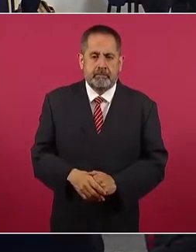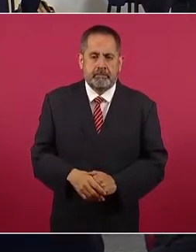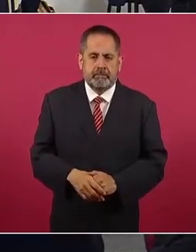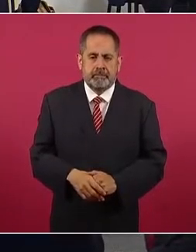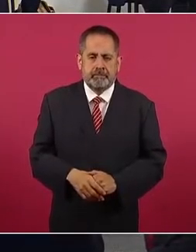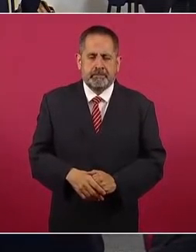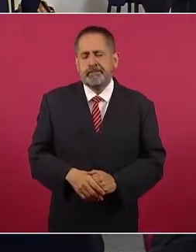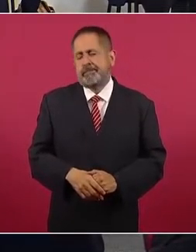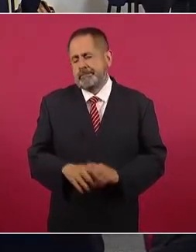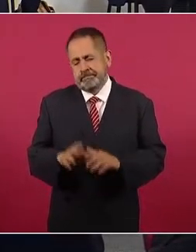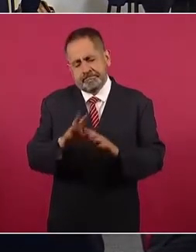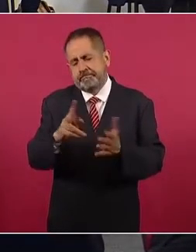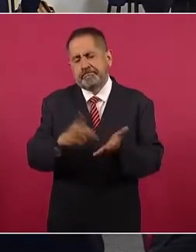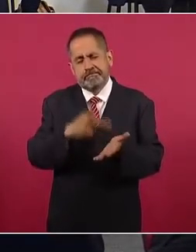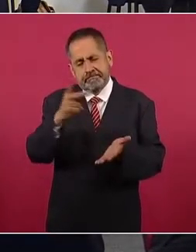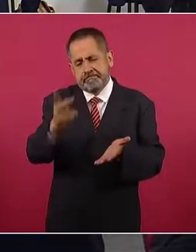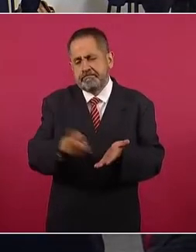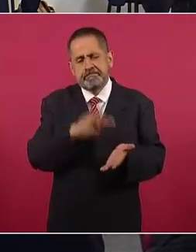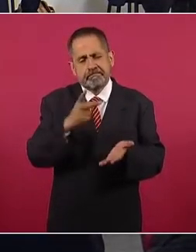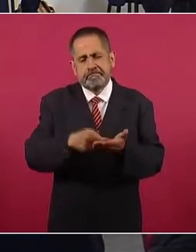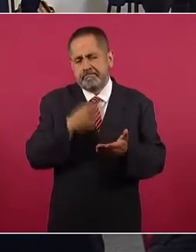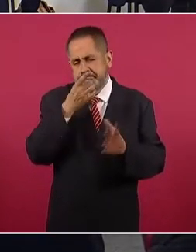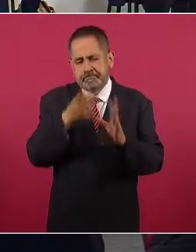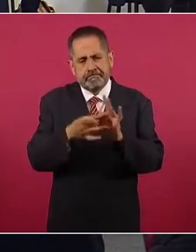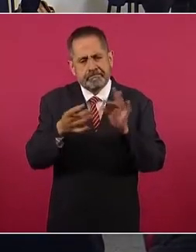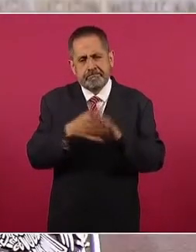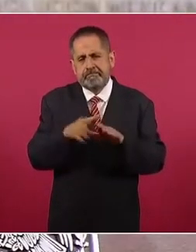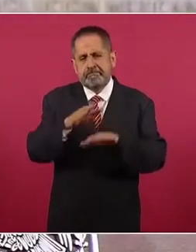hablado bastante sobre estos asuntos.